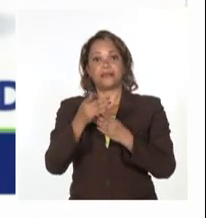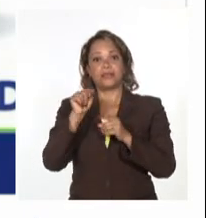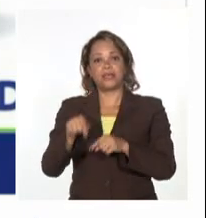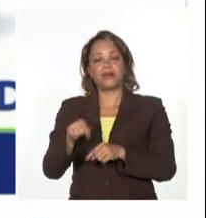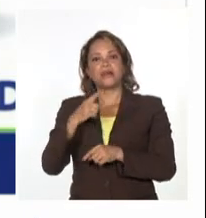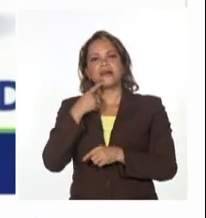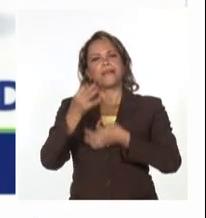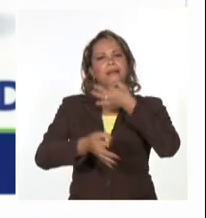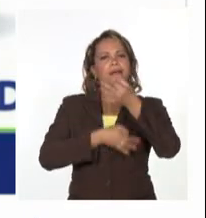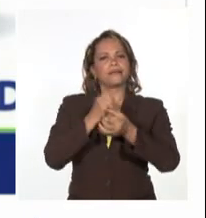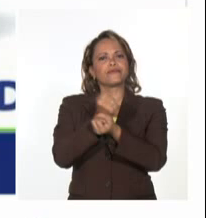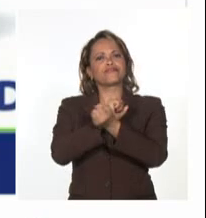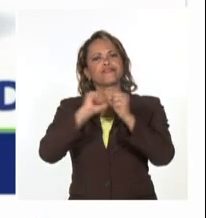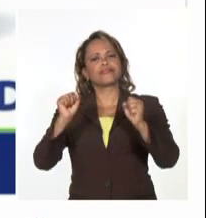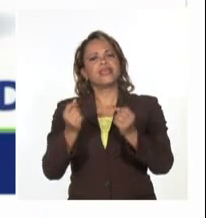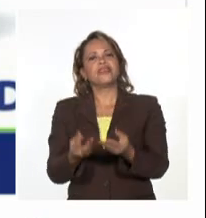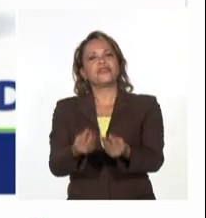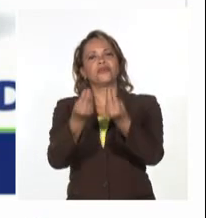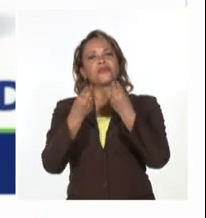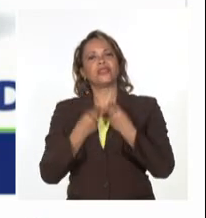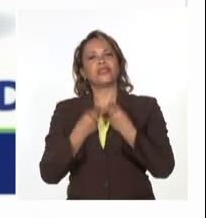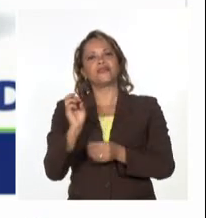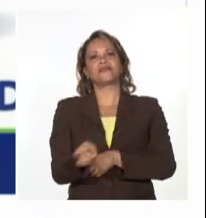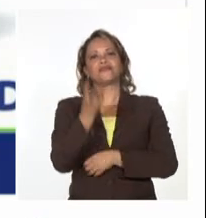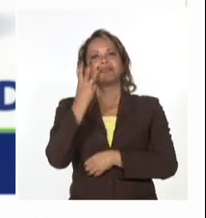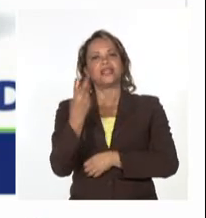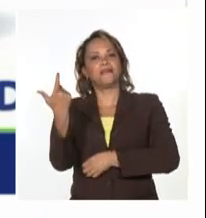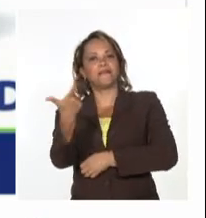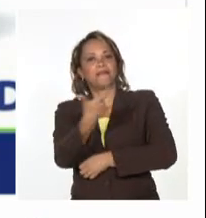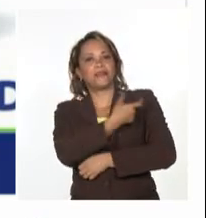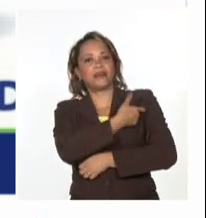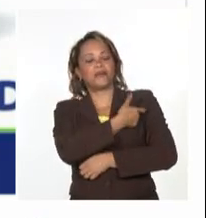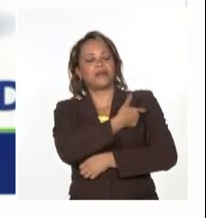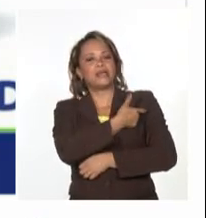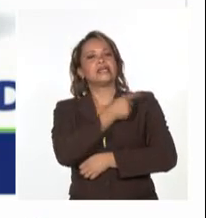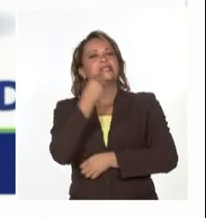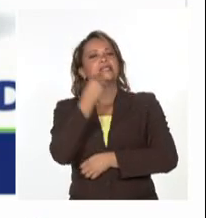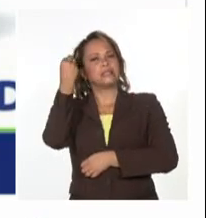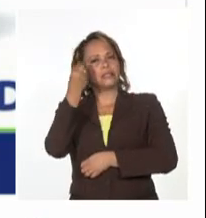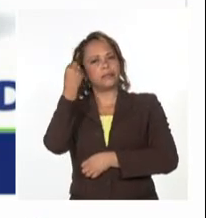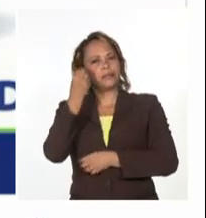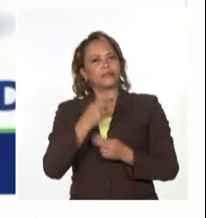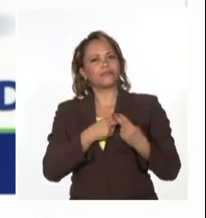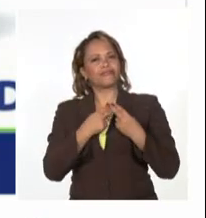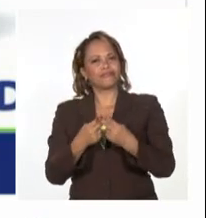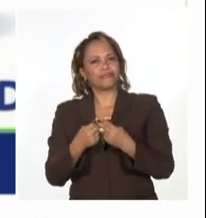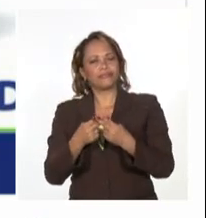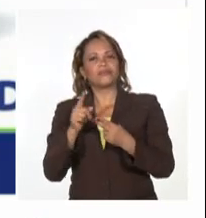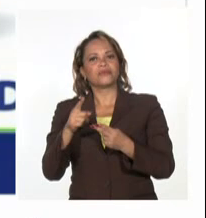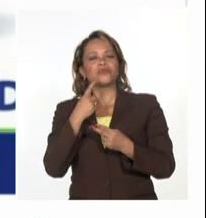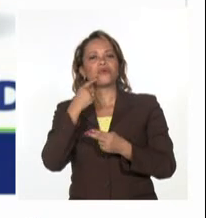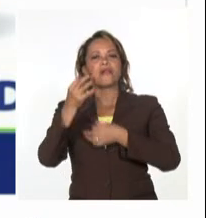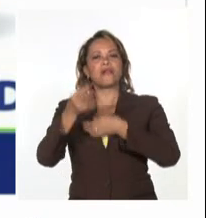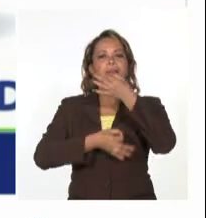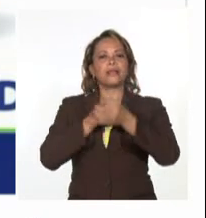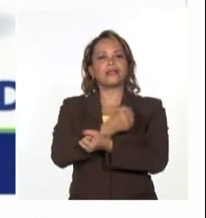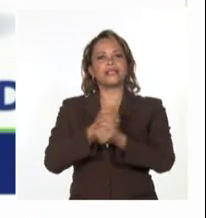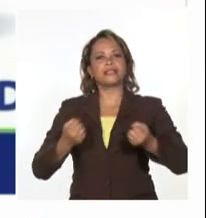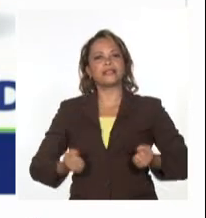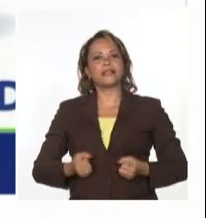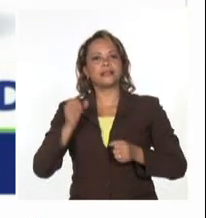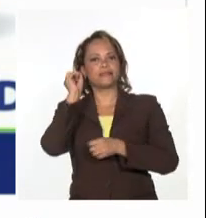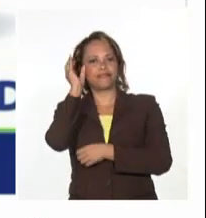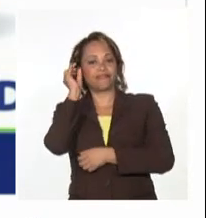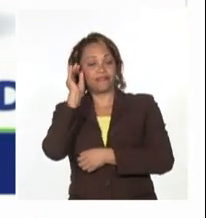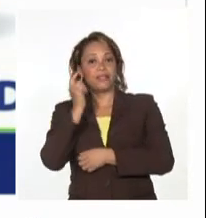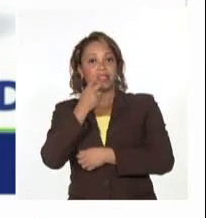soberanía y nos devolvieron tres vacunas. Pienso en esa heroicidad cuando hablo de resistencia creativa. Ellos